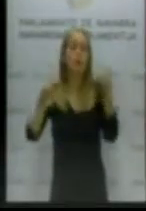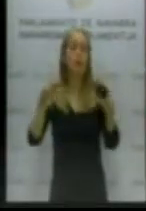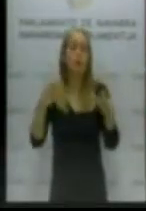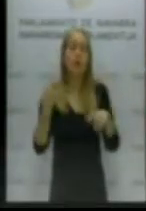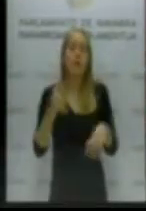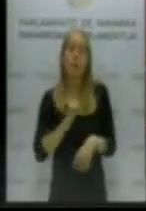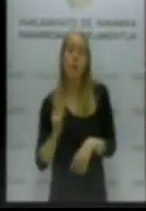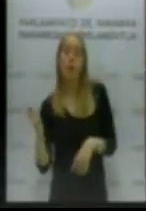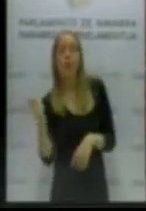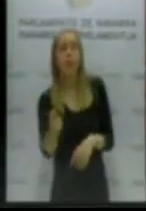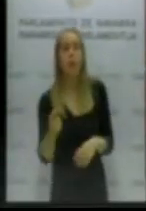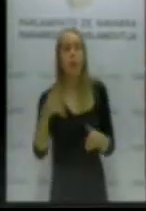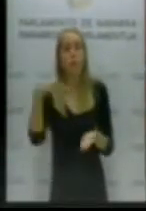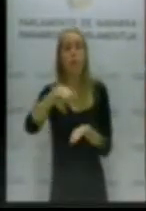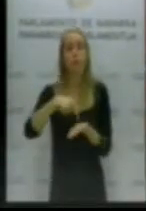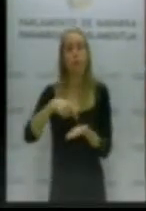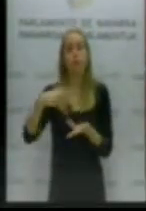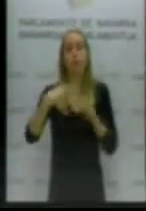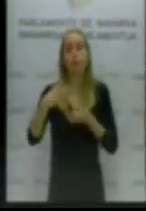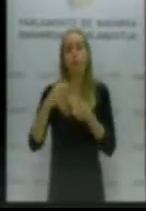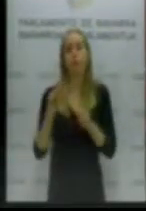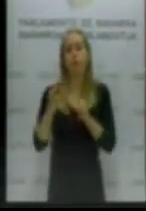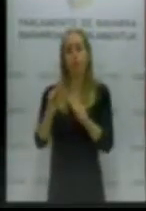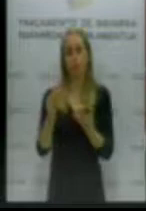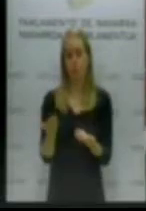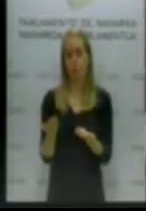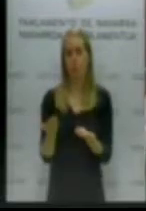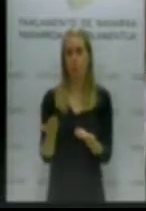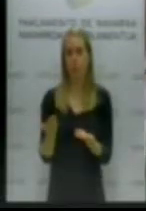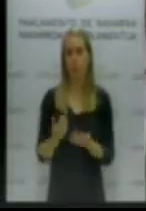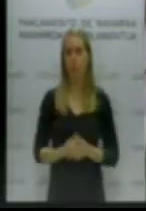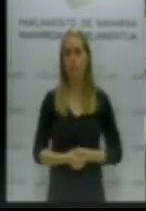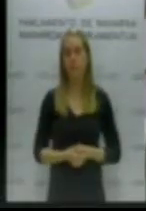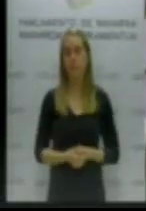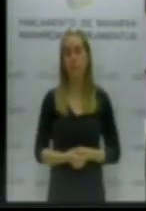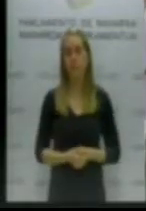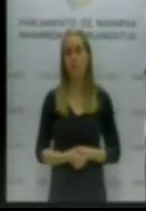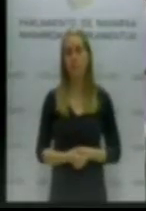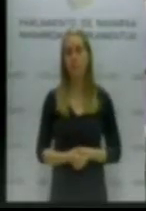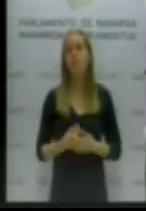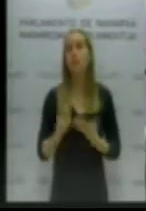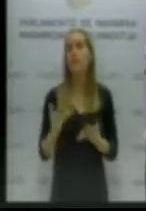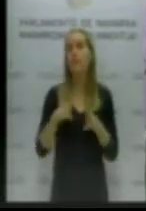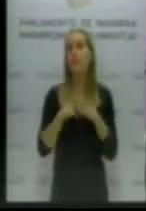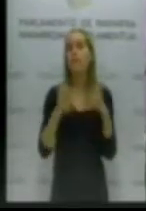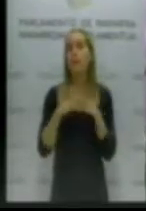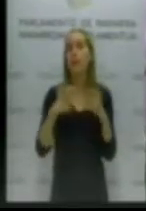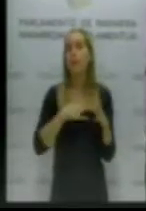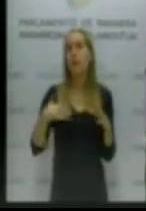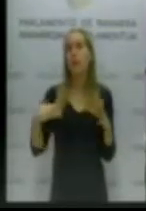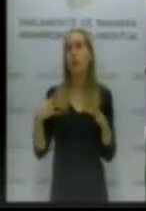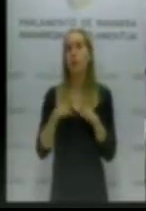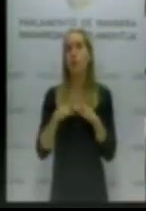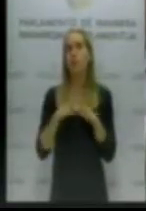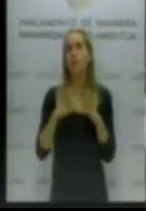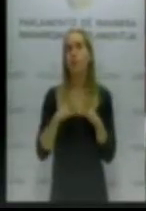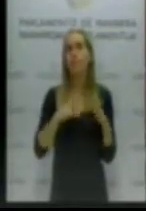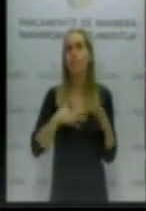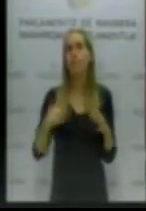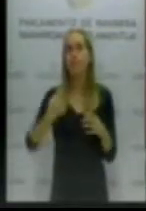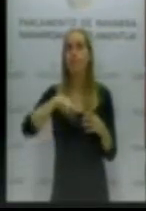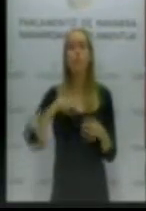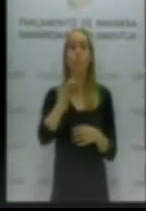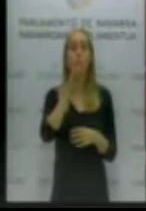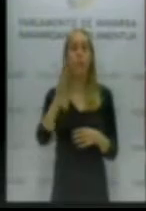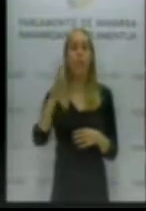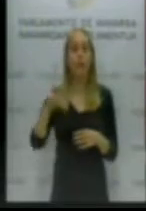su contribución y sus aportaciones a nuestro bienestar. Y ese es el deseo que ha motivado y que ha movido a Unión